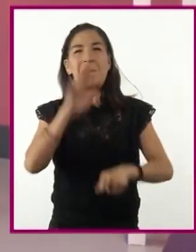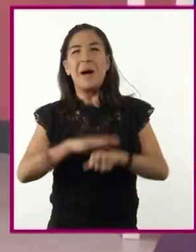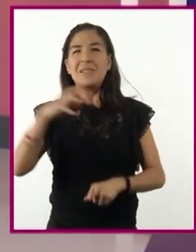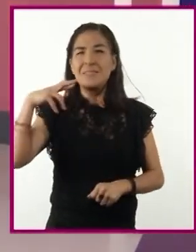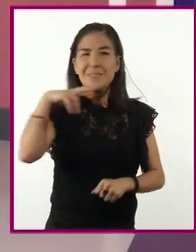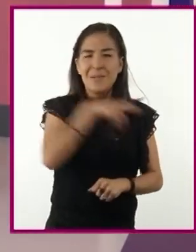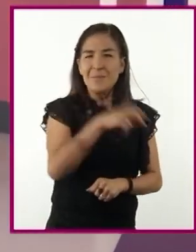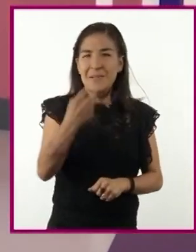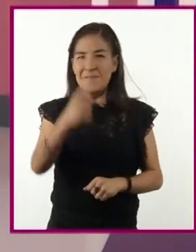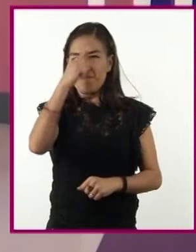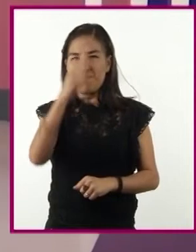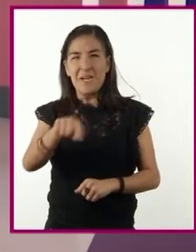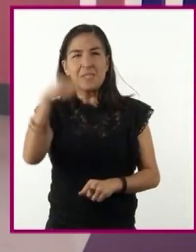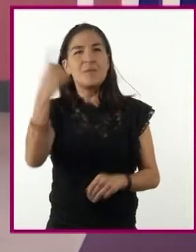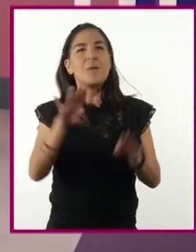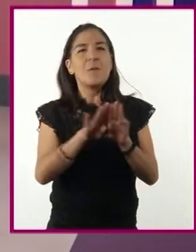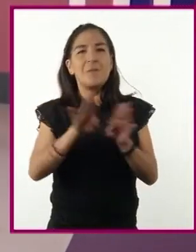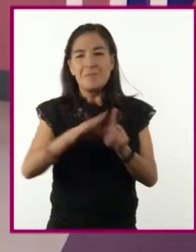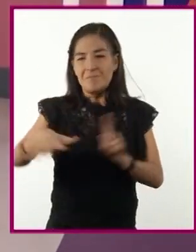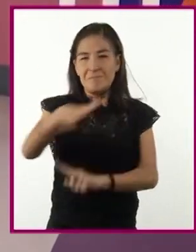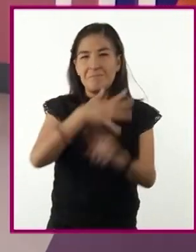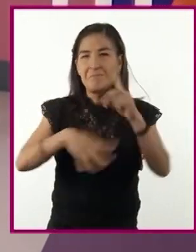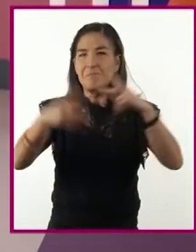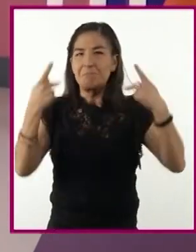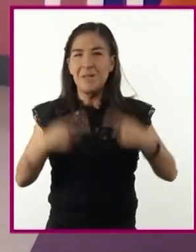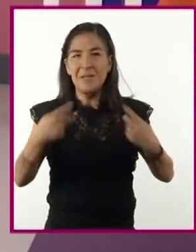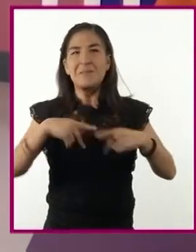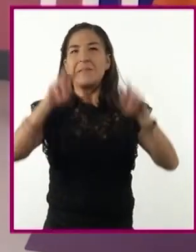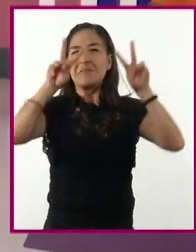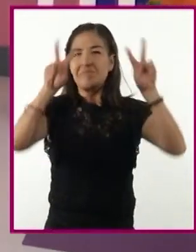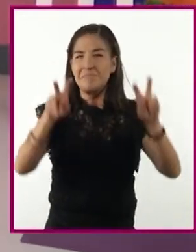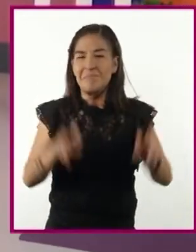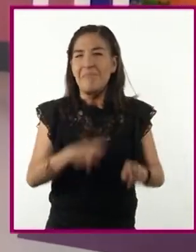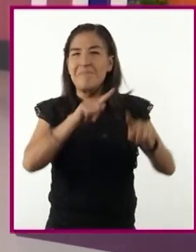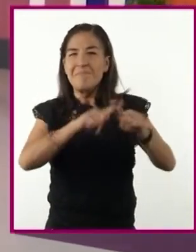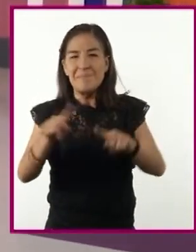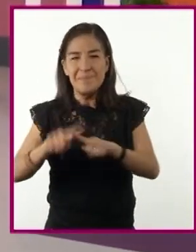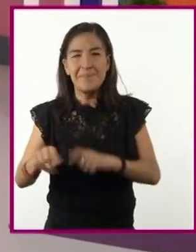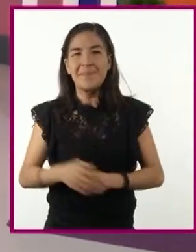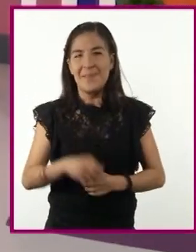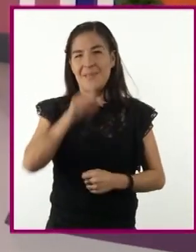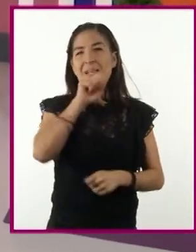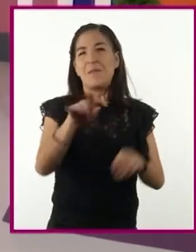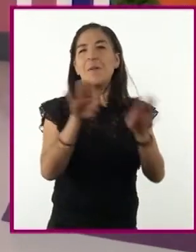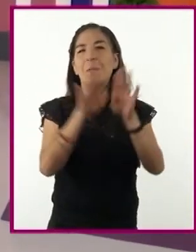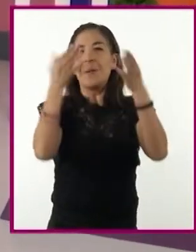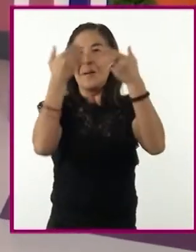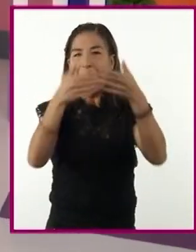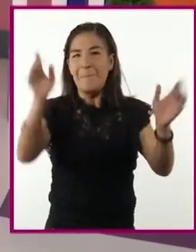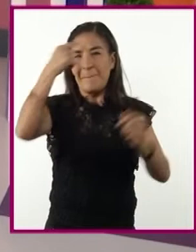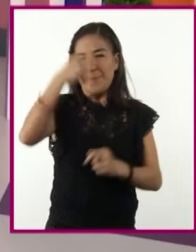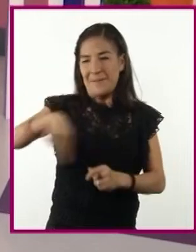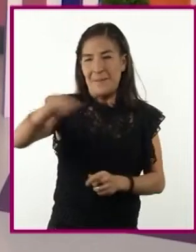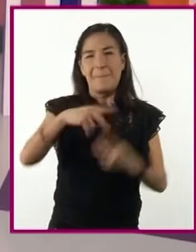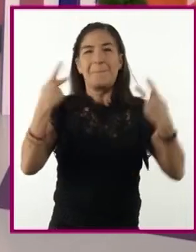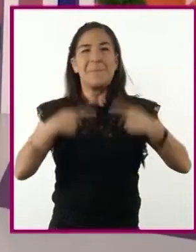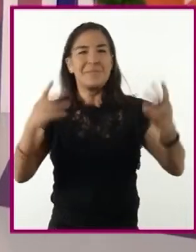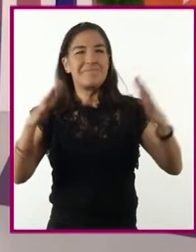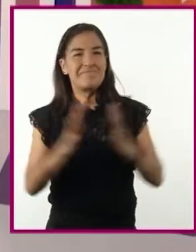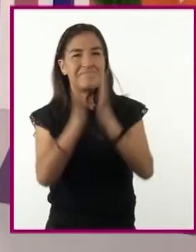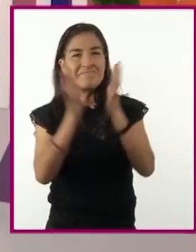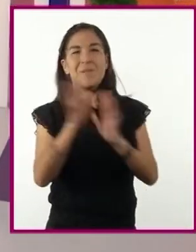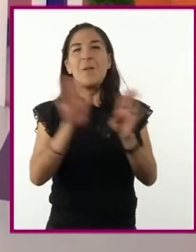facilidad de ser consumida en multitarea y, por supuesto, el estar abierta a la participación de sus oyentes.